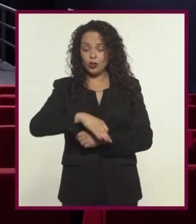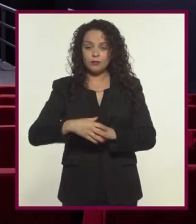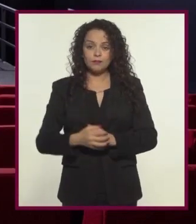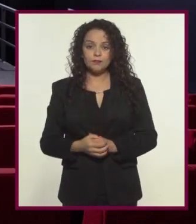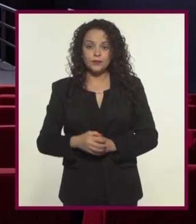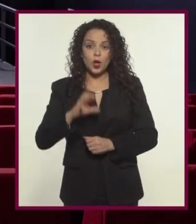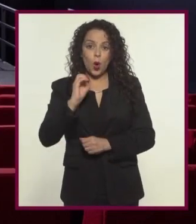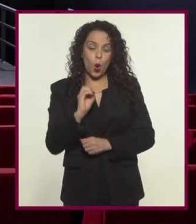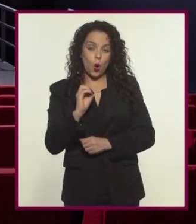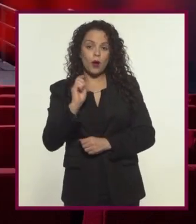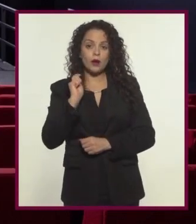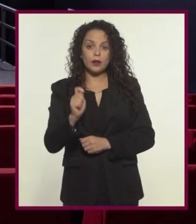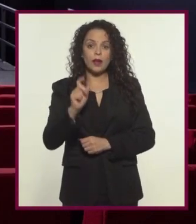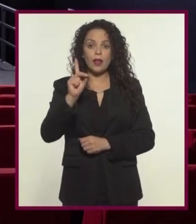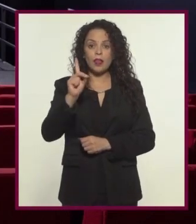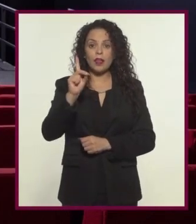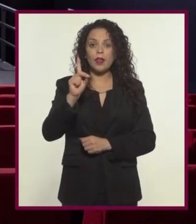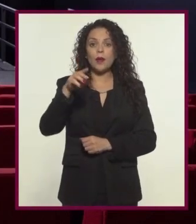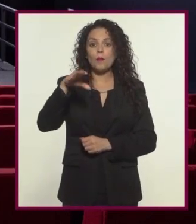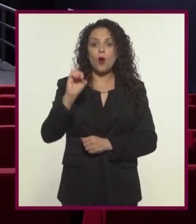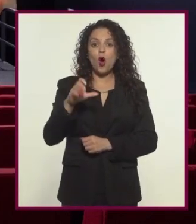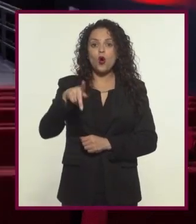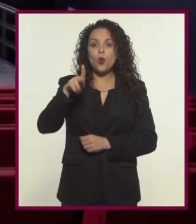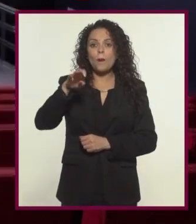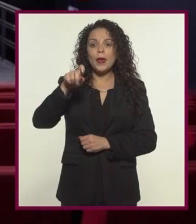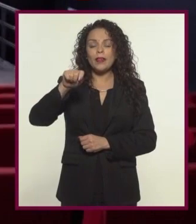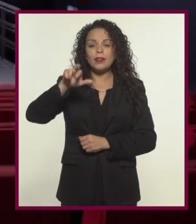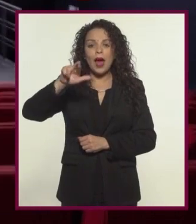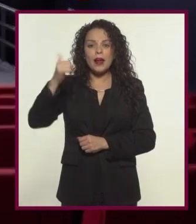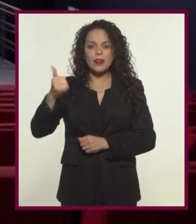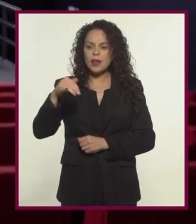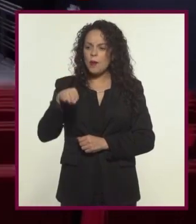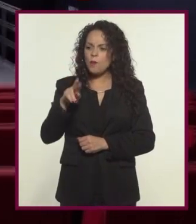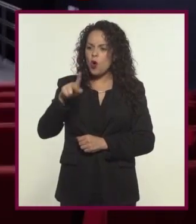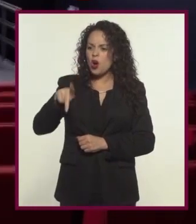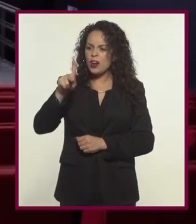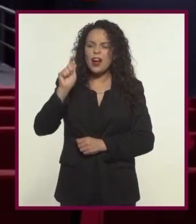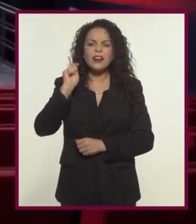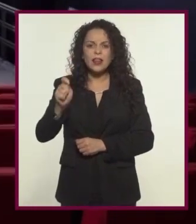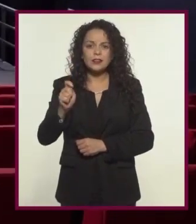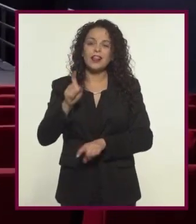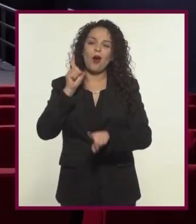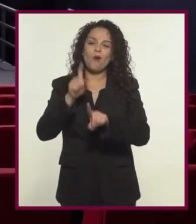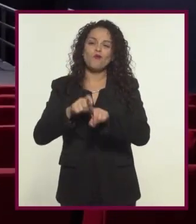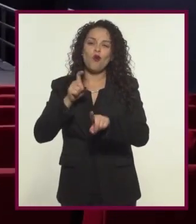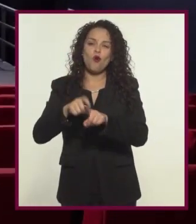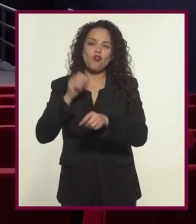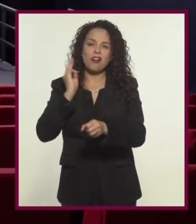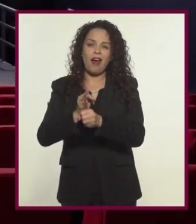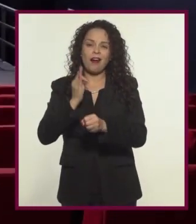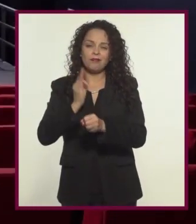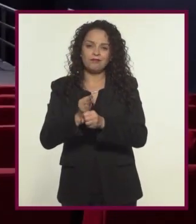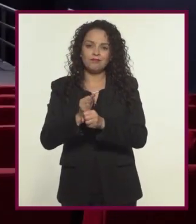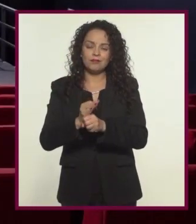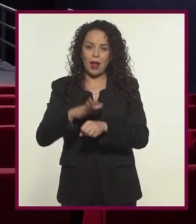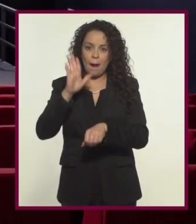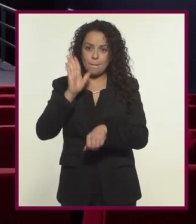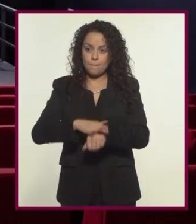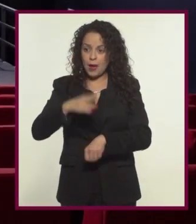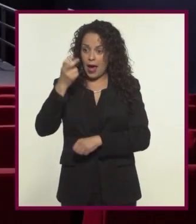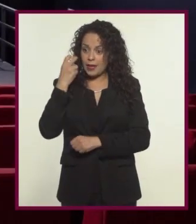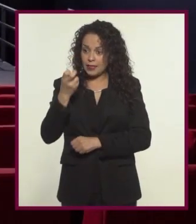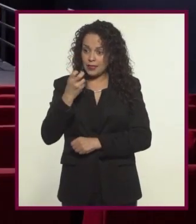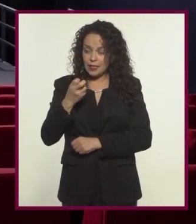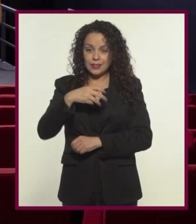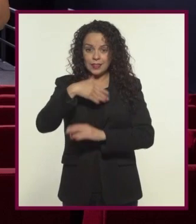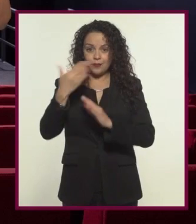indica algo que es falso o con el nombre de mockumentary en donde la palabra mock hace referencia a una burla y